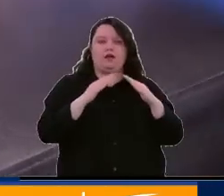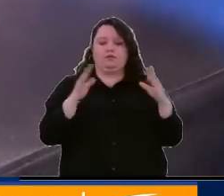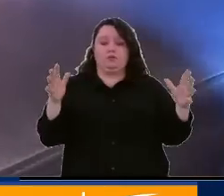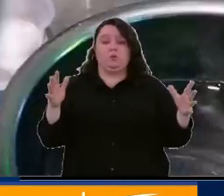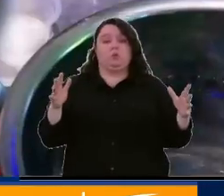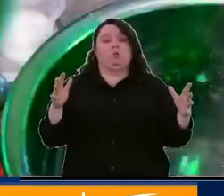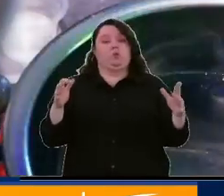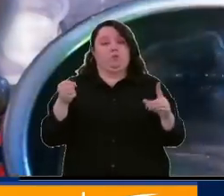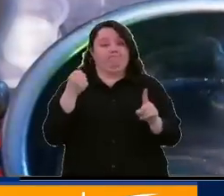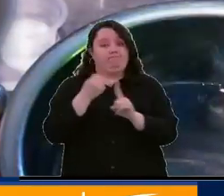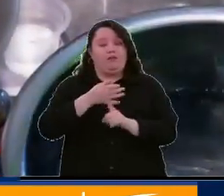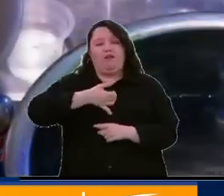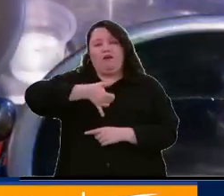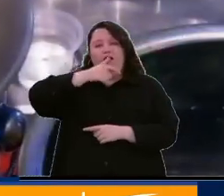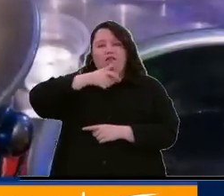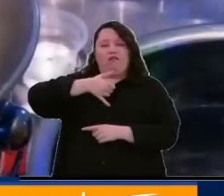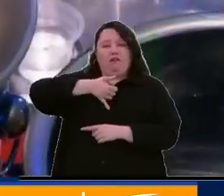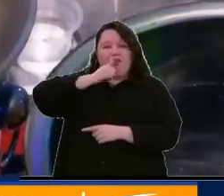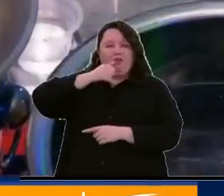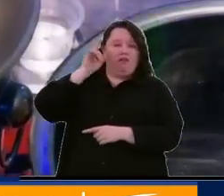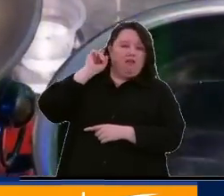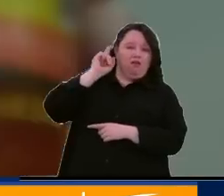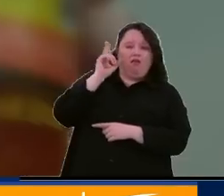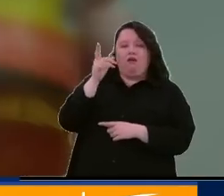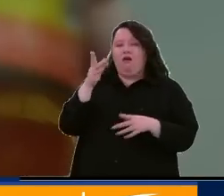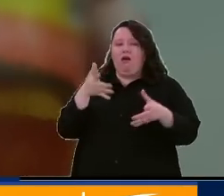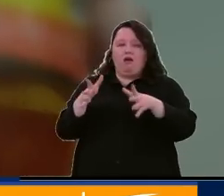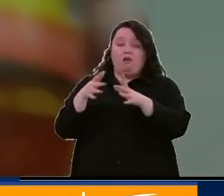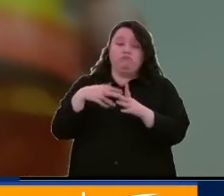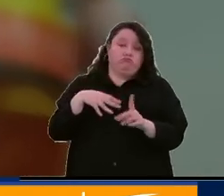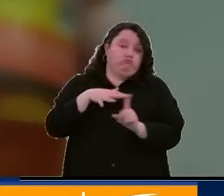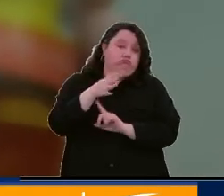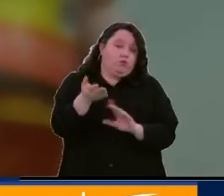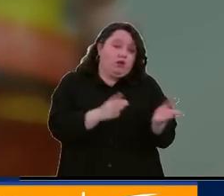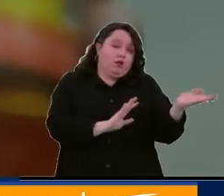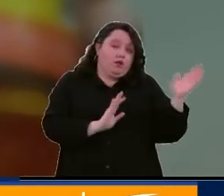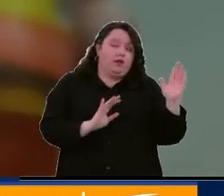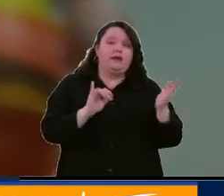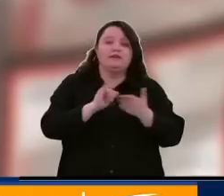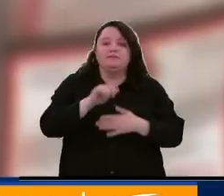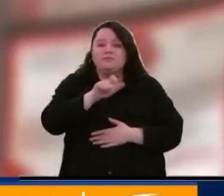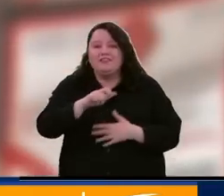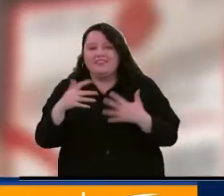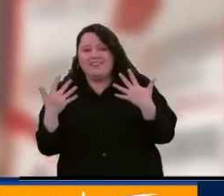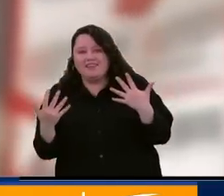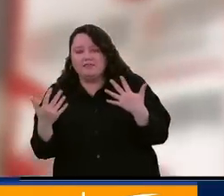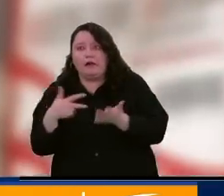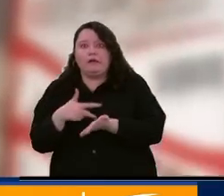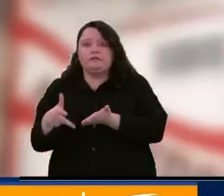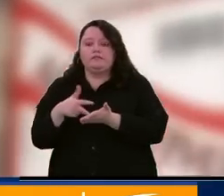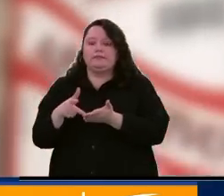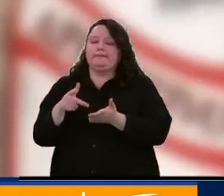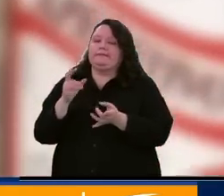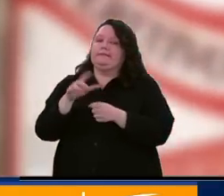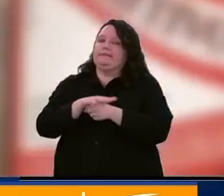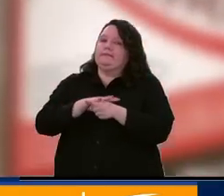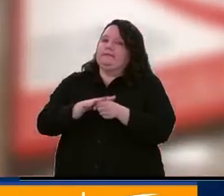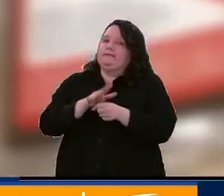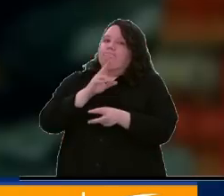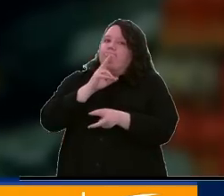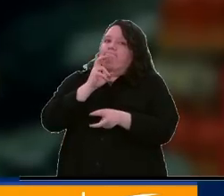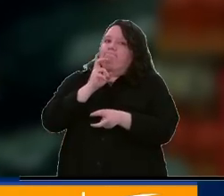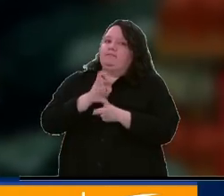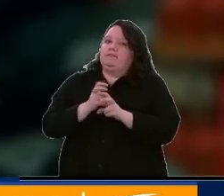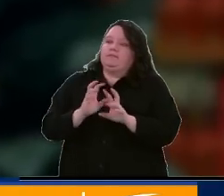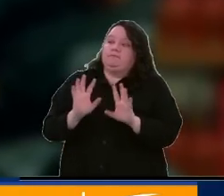que el impacto que tiene el consumo de este tipo de bebidas es letal y estas 10 personas que están en cuidados intensivos están en una condición crítica que esperamos